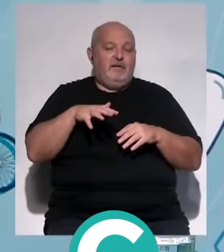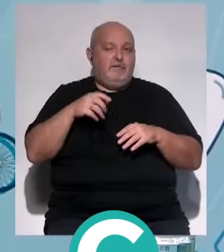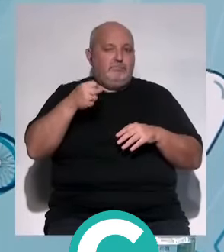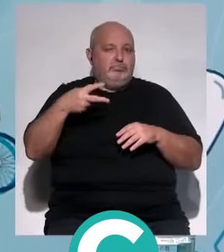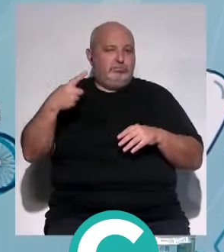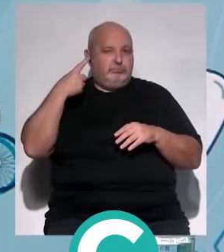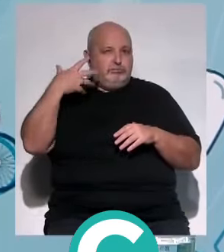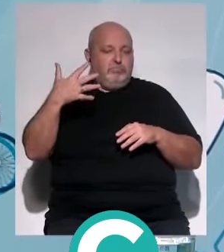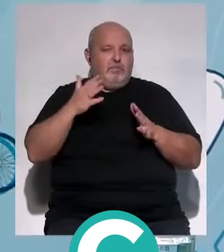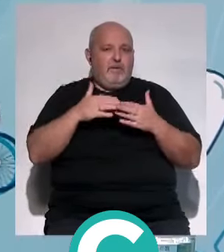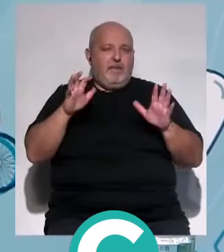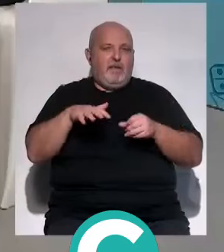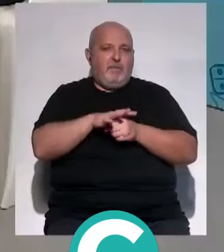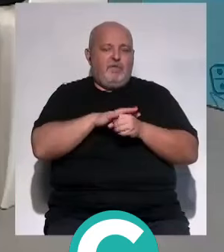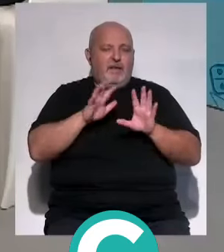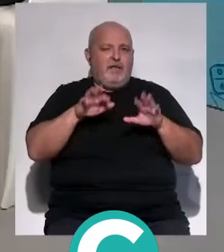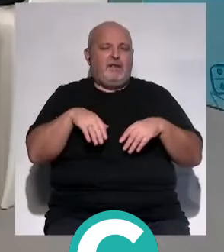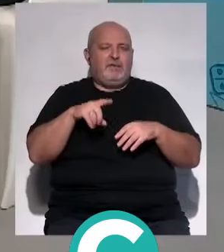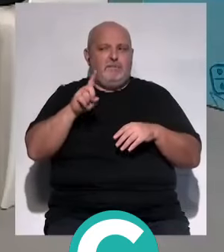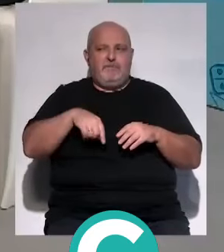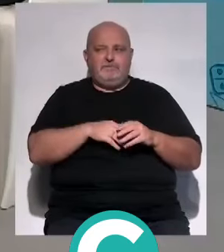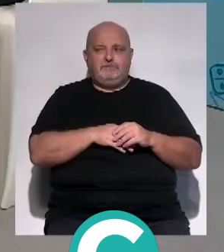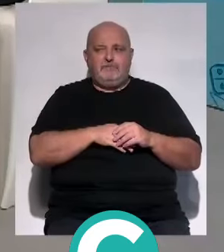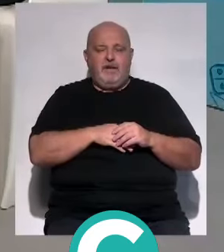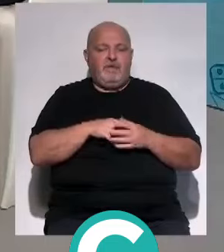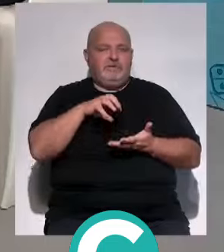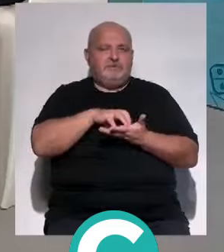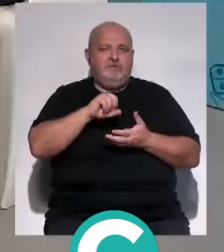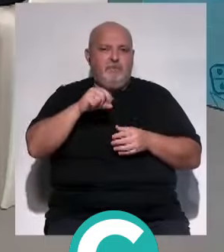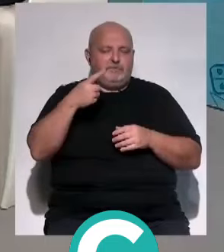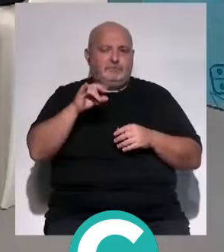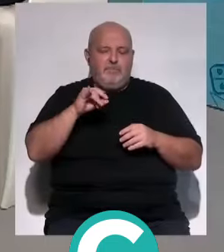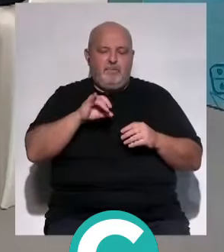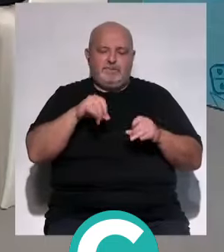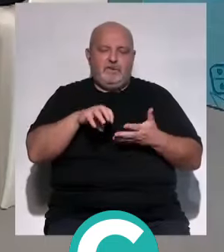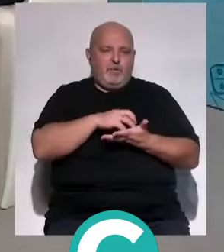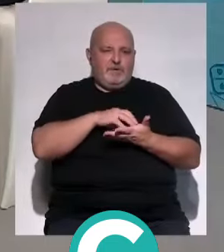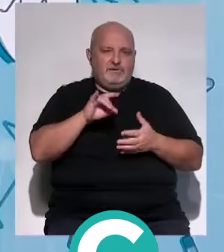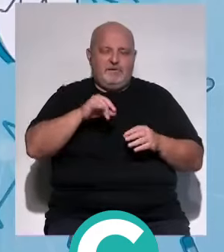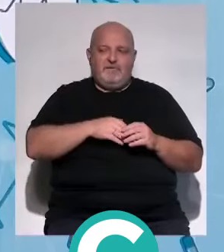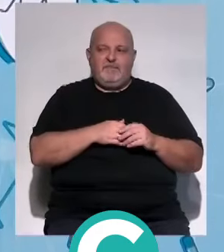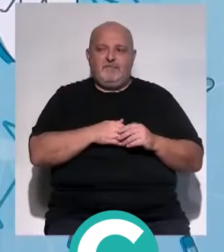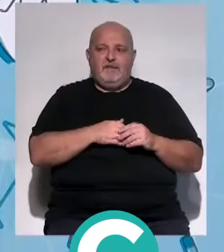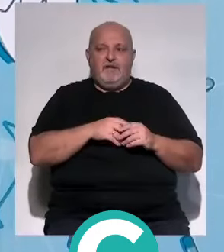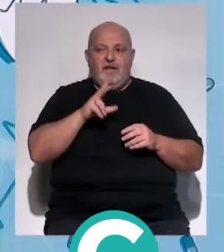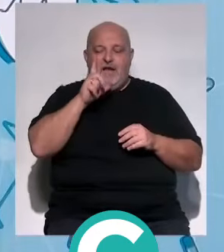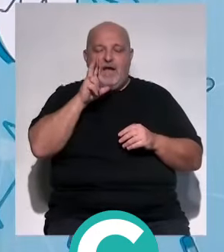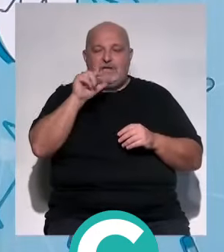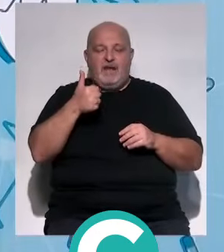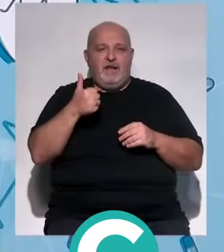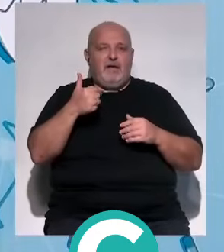repercusión a nivel Bahía de Cádiz, provincia de Cádiz incluso, ¿no? El centro de referencia, ¿no? Sin duda. Junto a HLA